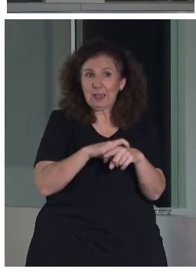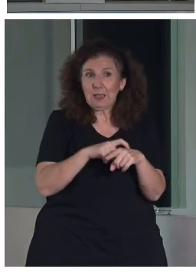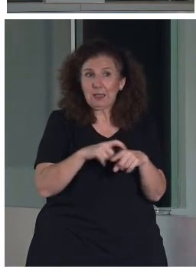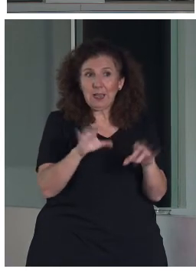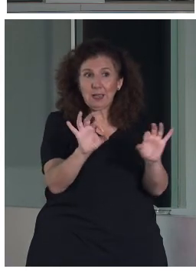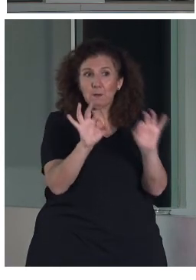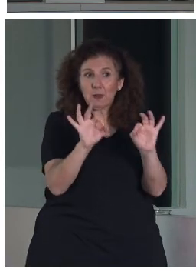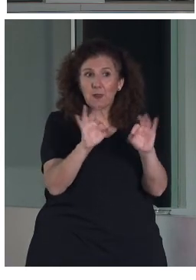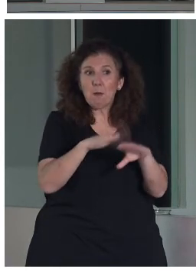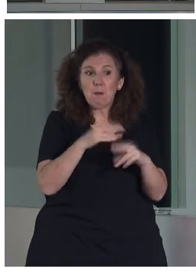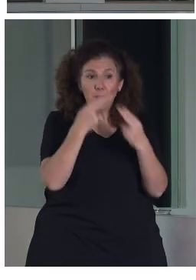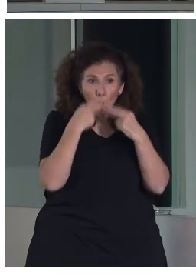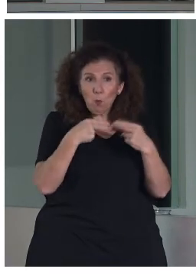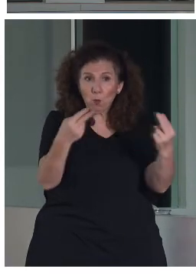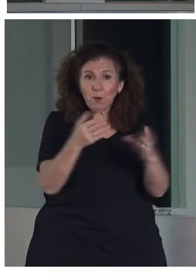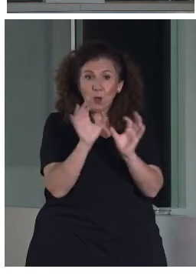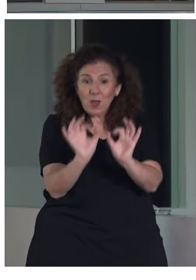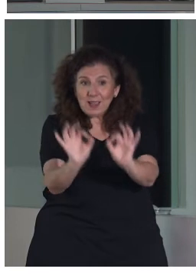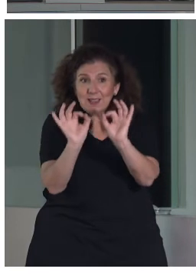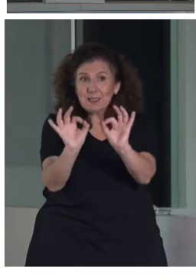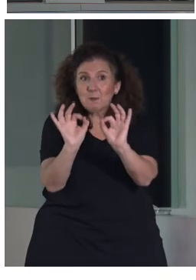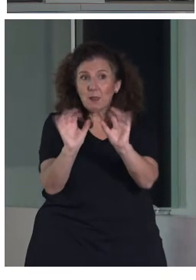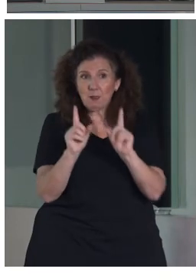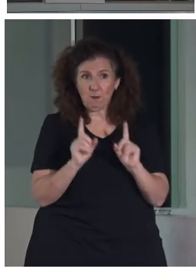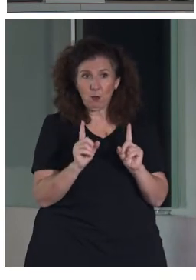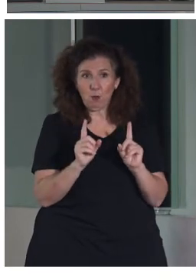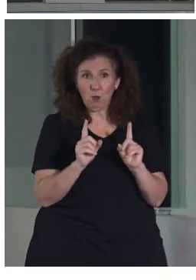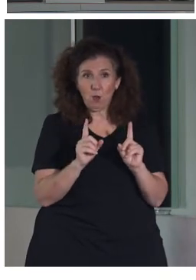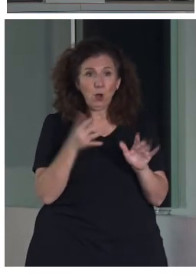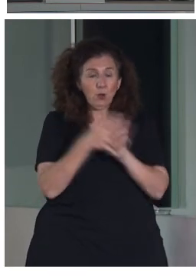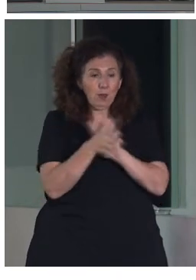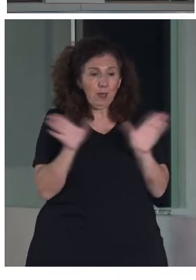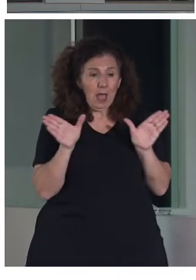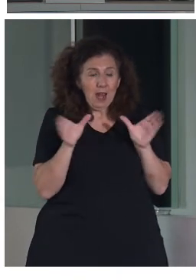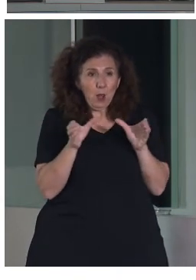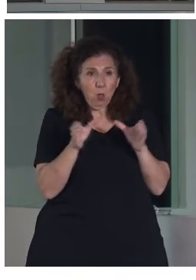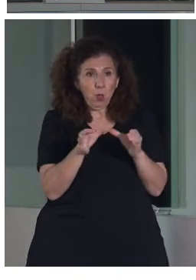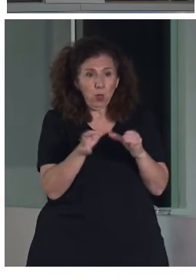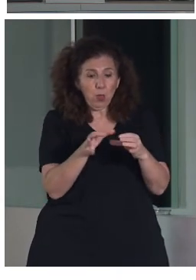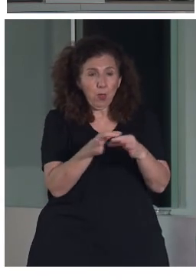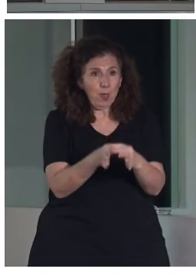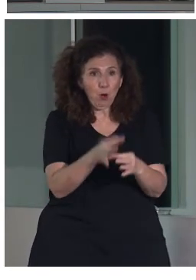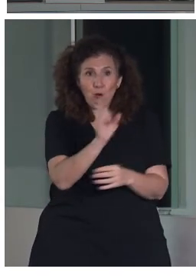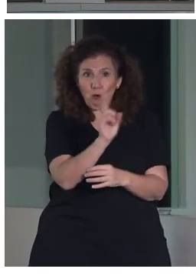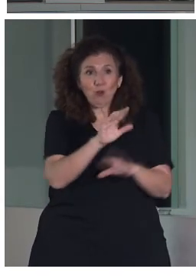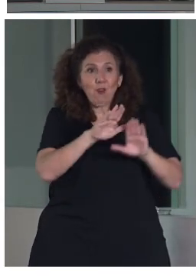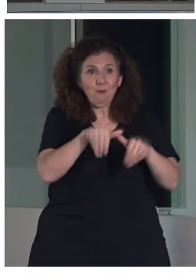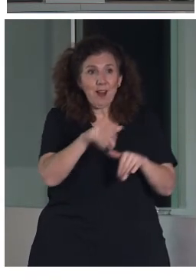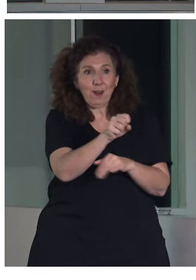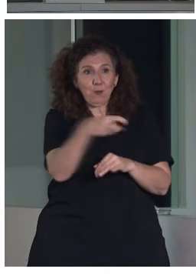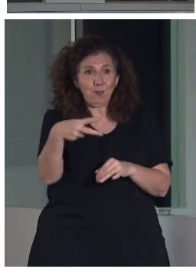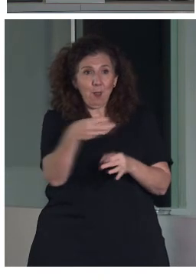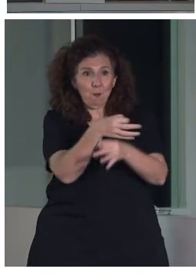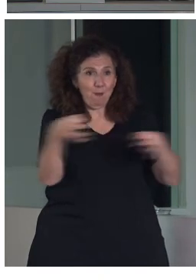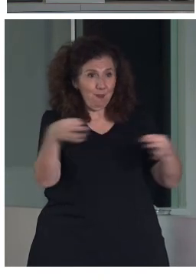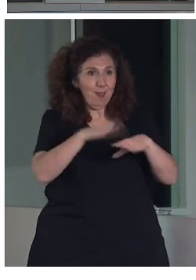para un público específico. No estoy planteando un concepto de reducción, sino simplemente de eficacia en la solución. Y es que no